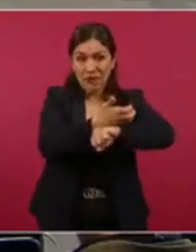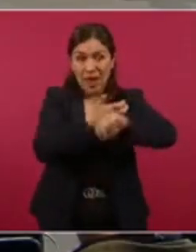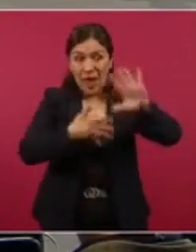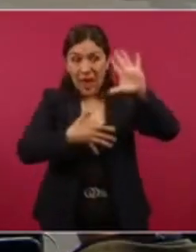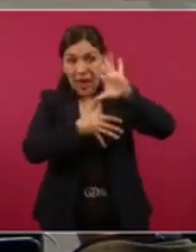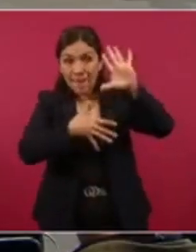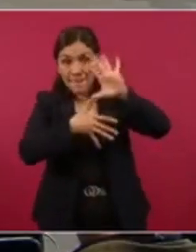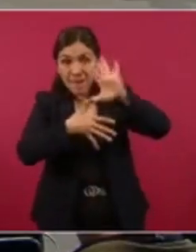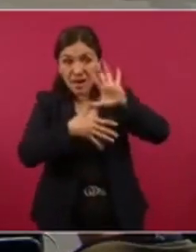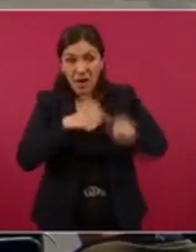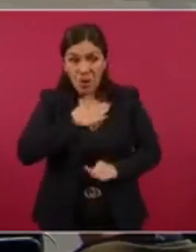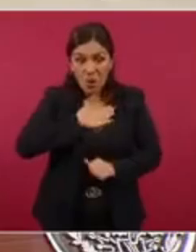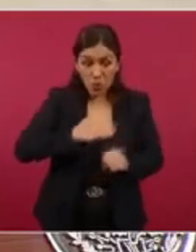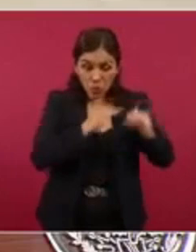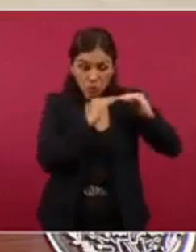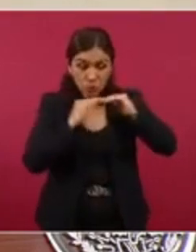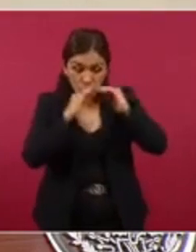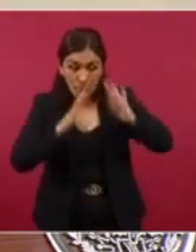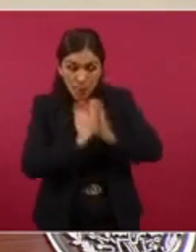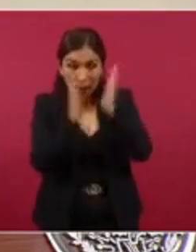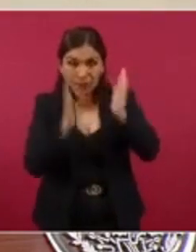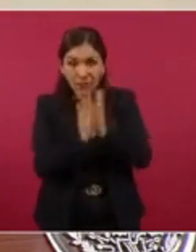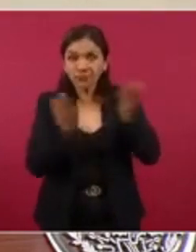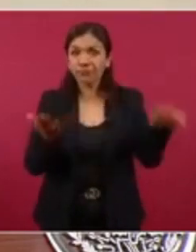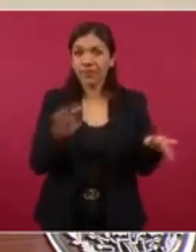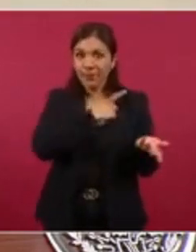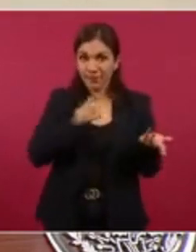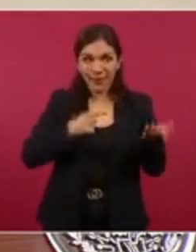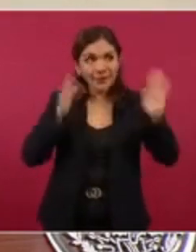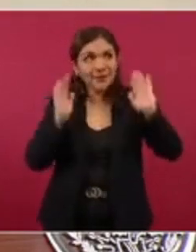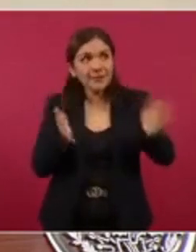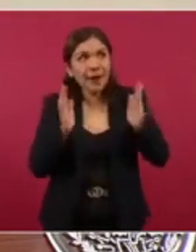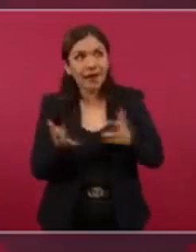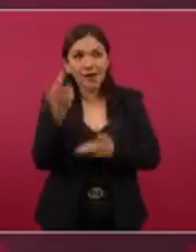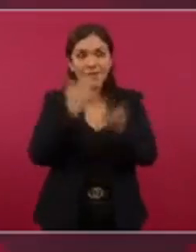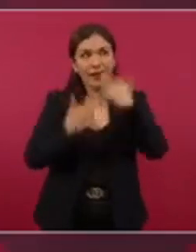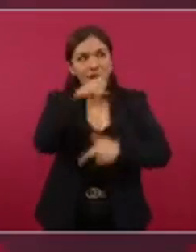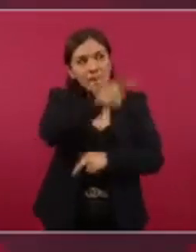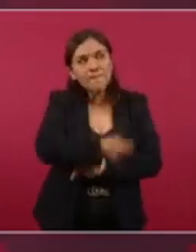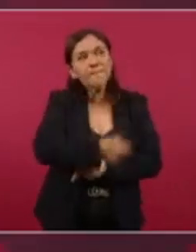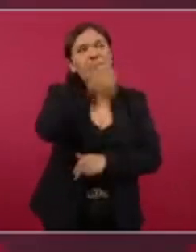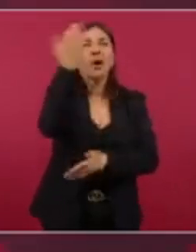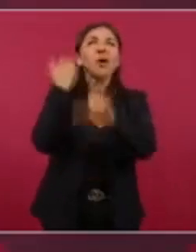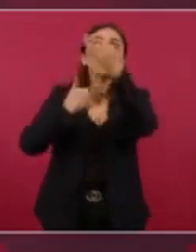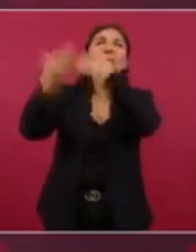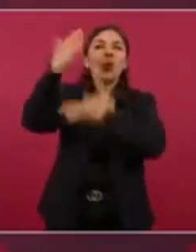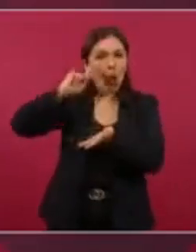porque yo creo que ya es tiempo que ellos regresen a sus orígenes,